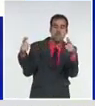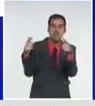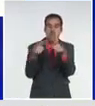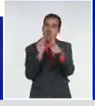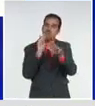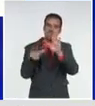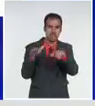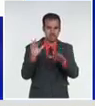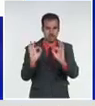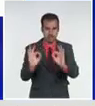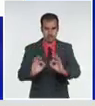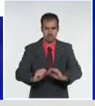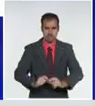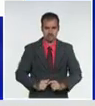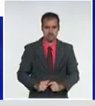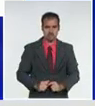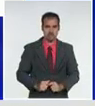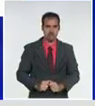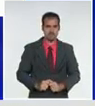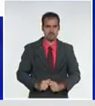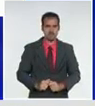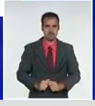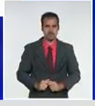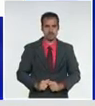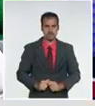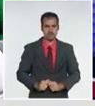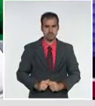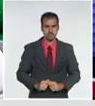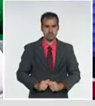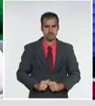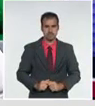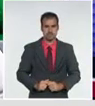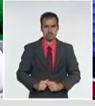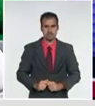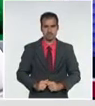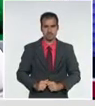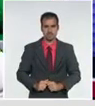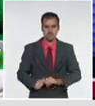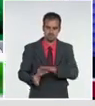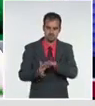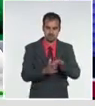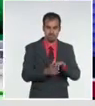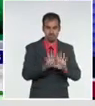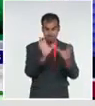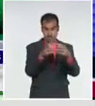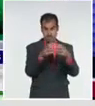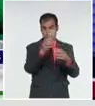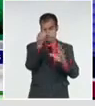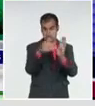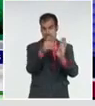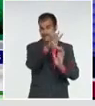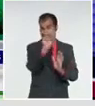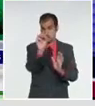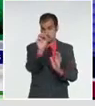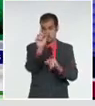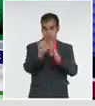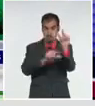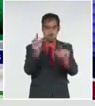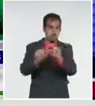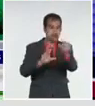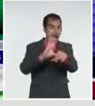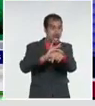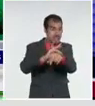.030 casos diagnosticados ayer, nuevamente, como ya es